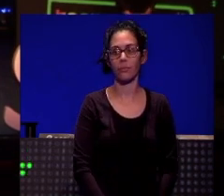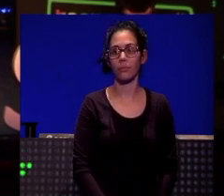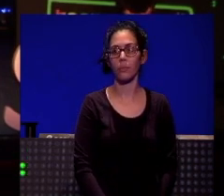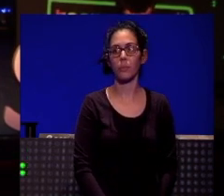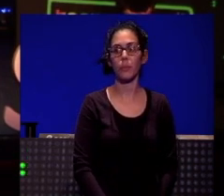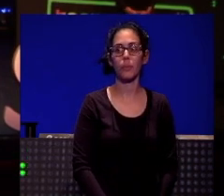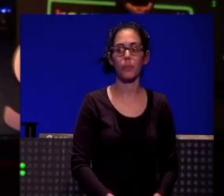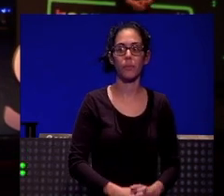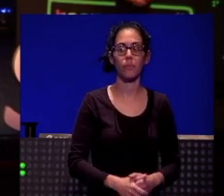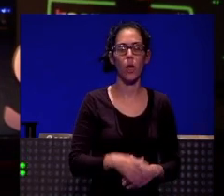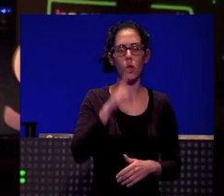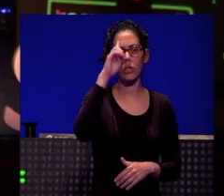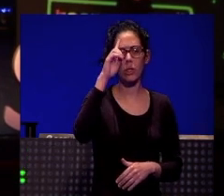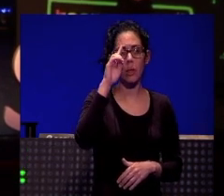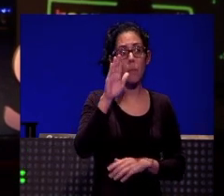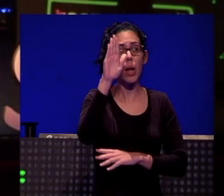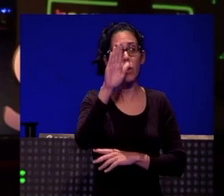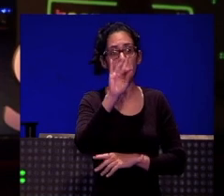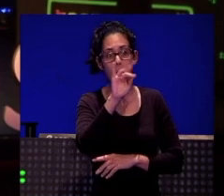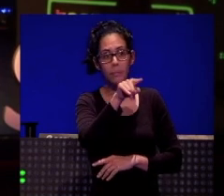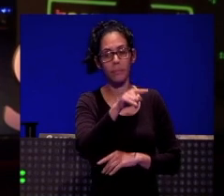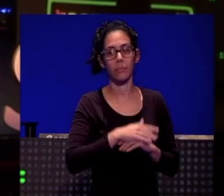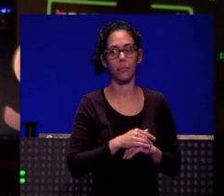No sé si veo manos por ahí. Sí, veo una mano por ahí.